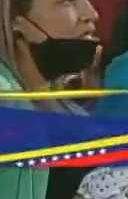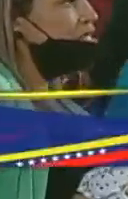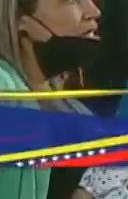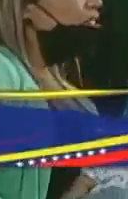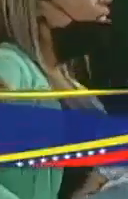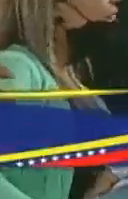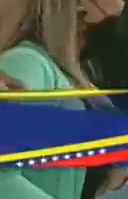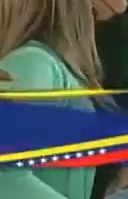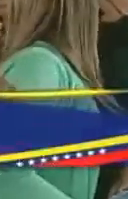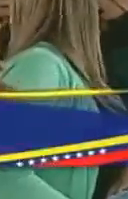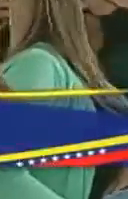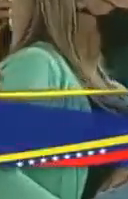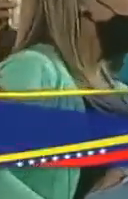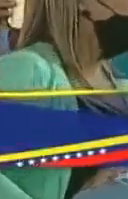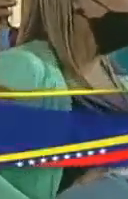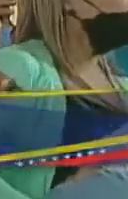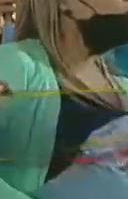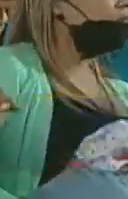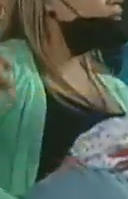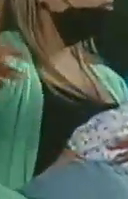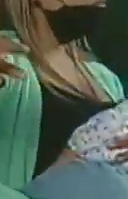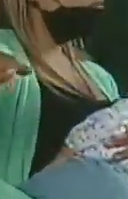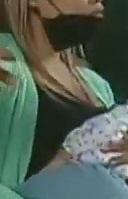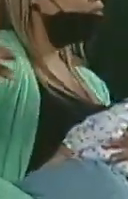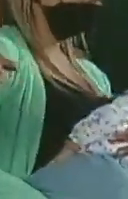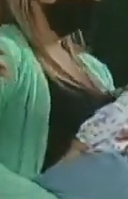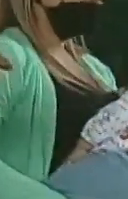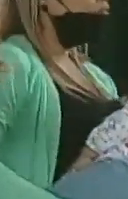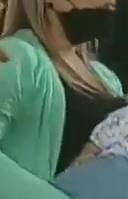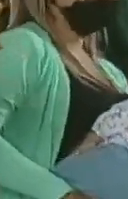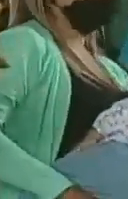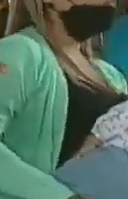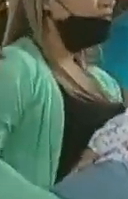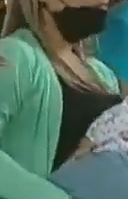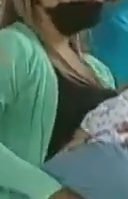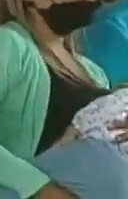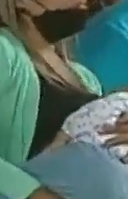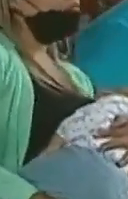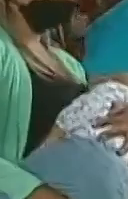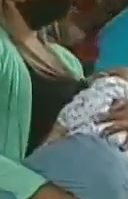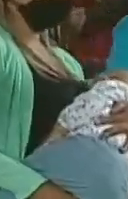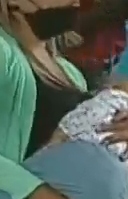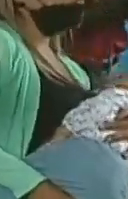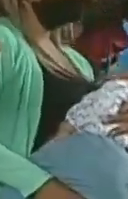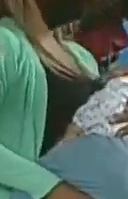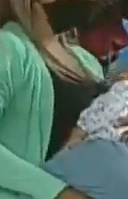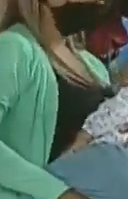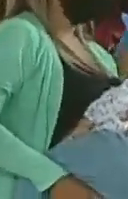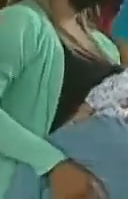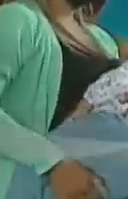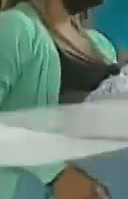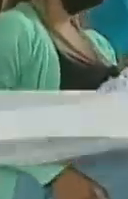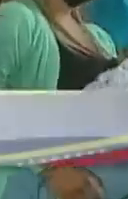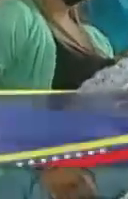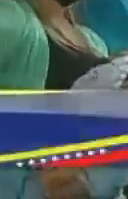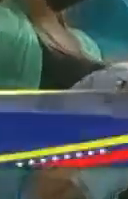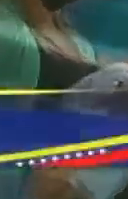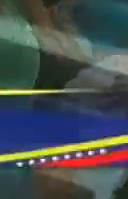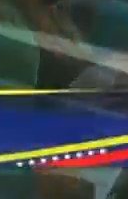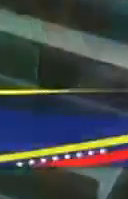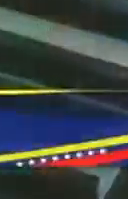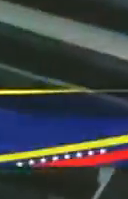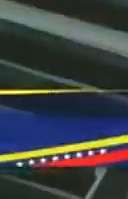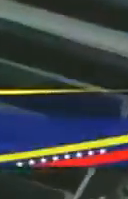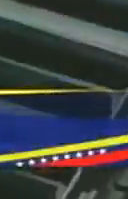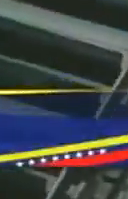renovar, todo lo que tiene que ver con los consejos comunales y las comunas. Ha dicho que al menos el 35% de estas organizaciones de